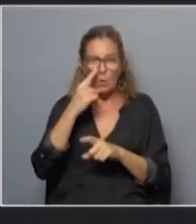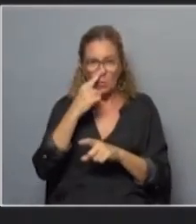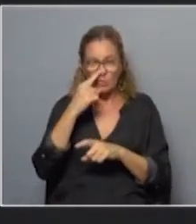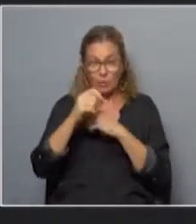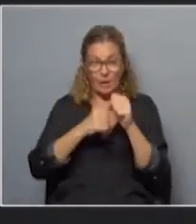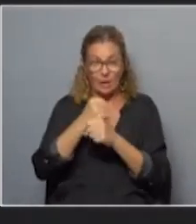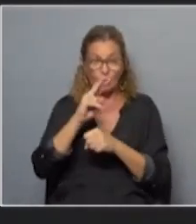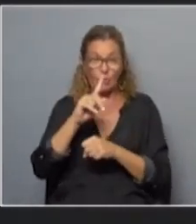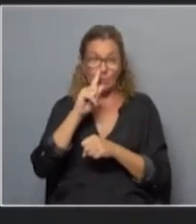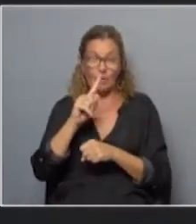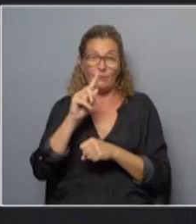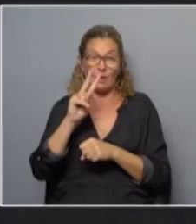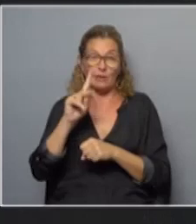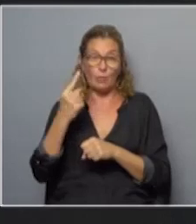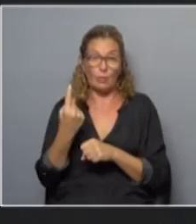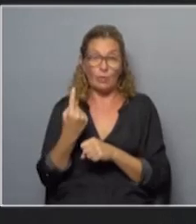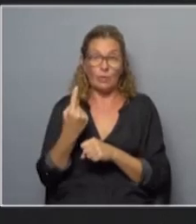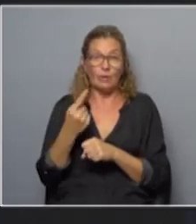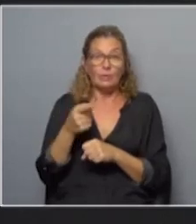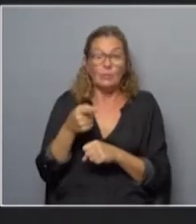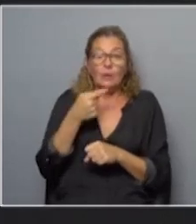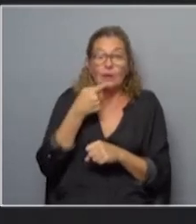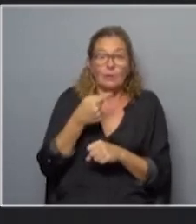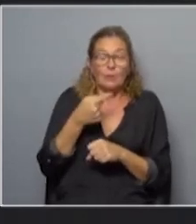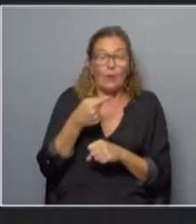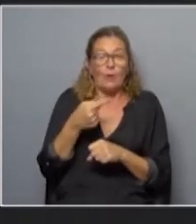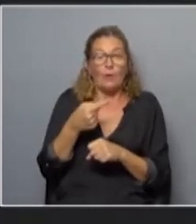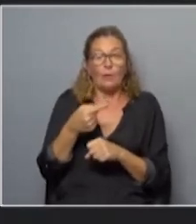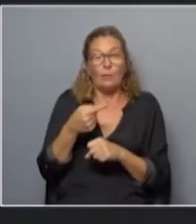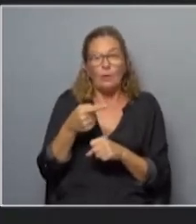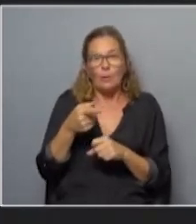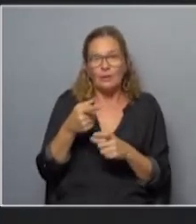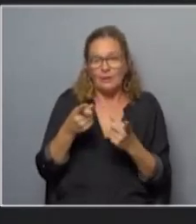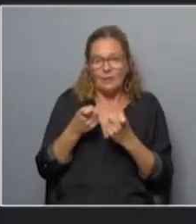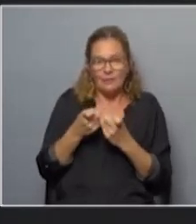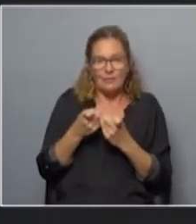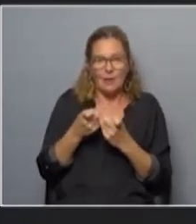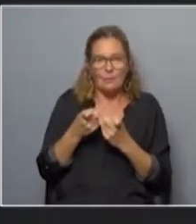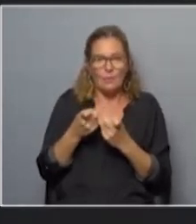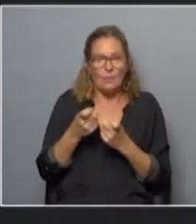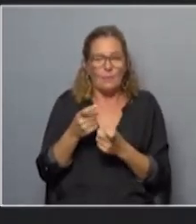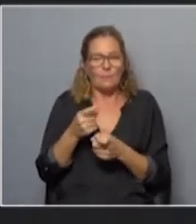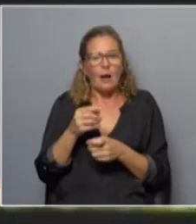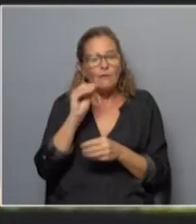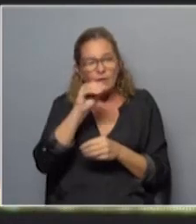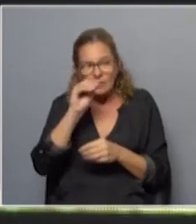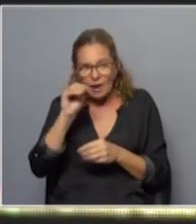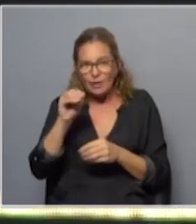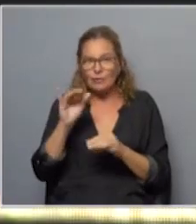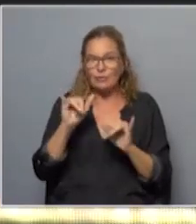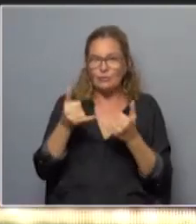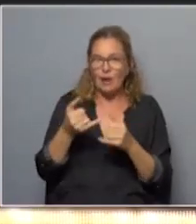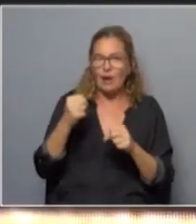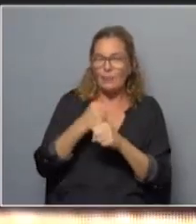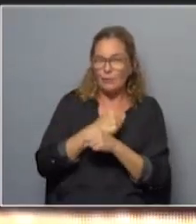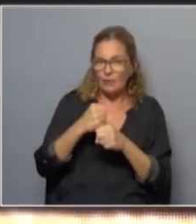2021. Nosotros decidimos hacer este relevamiento atento que veníamos advirtiendo que desde la